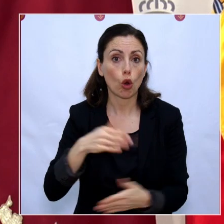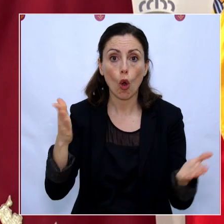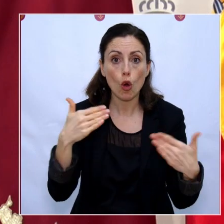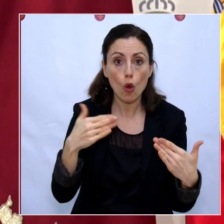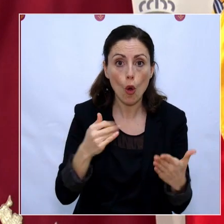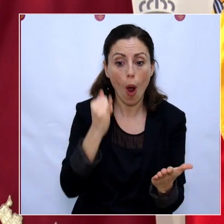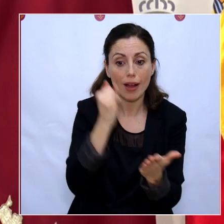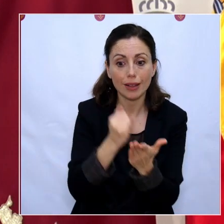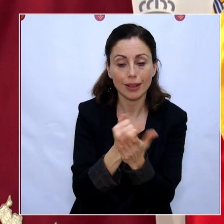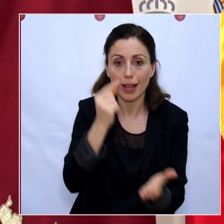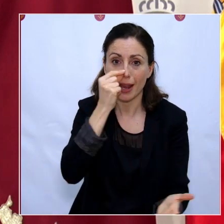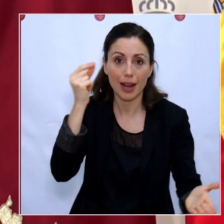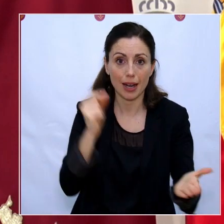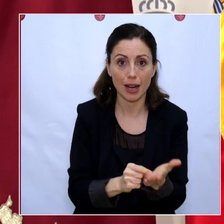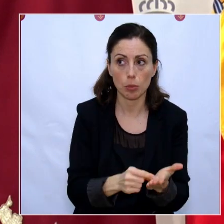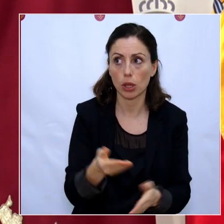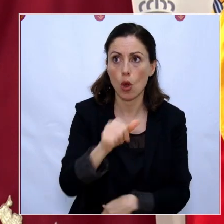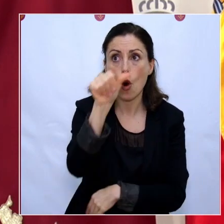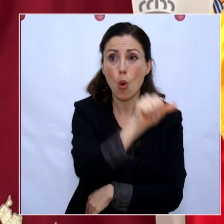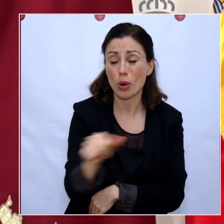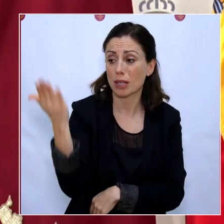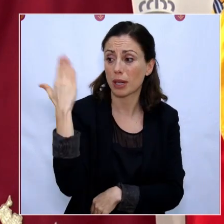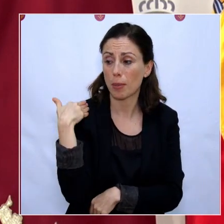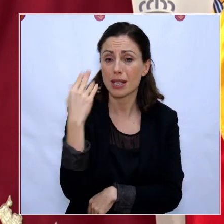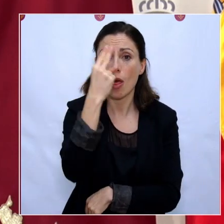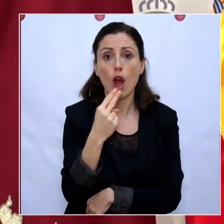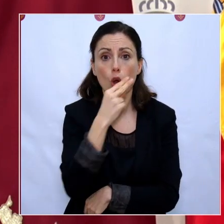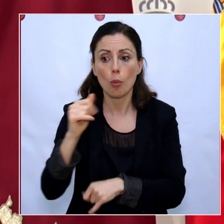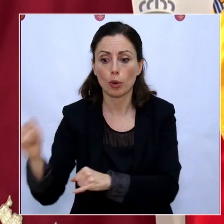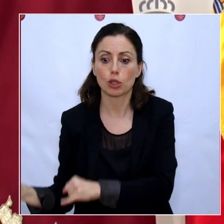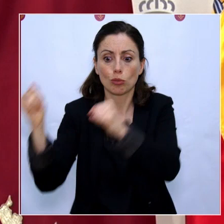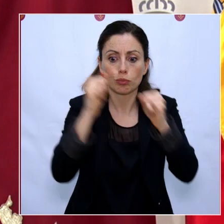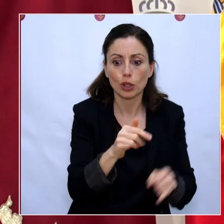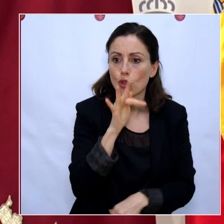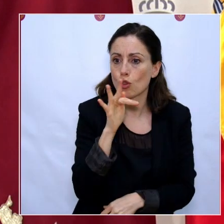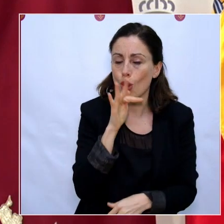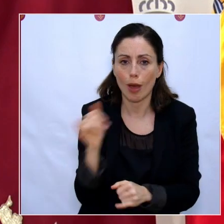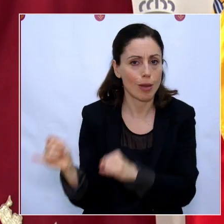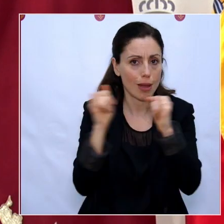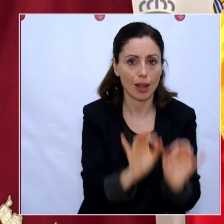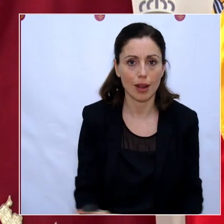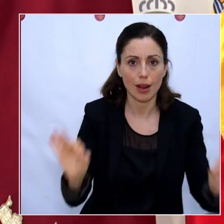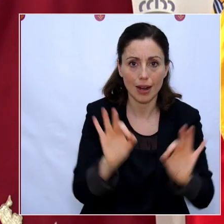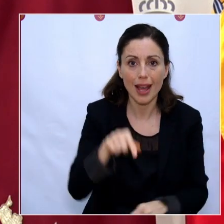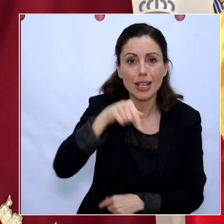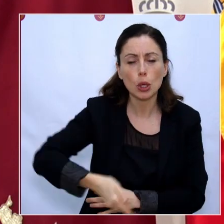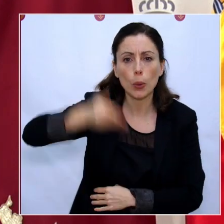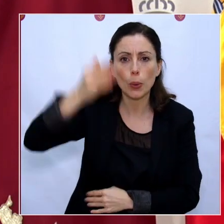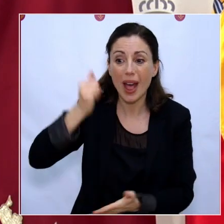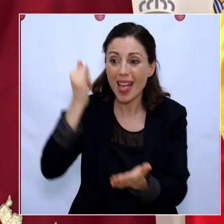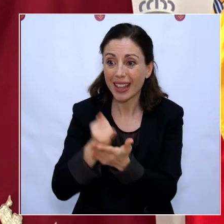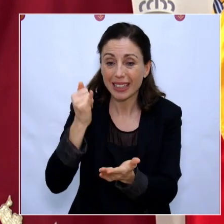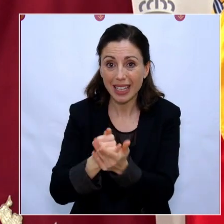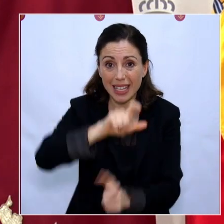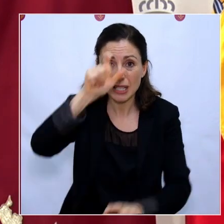comprometieron a enviarnos hace hoy una semana. Esto es vital. Hacer test masivos a la